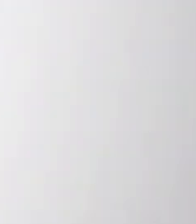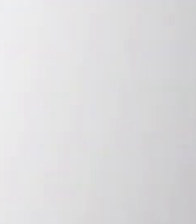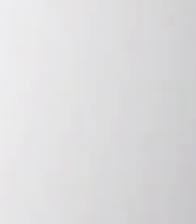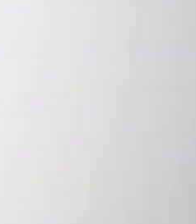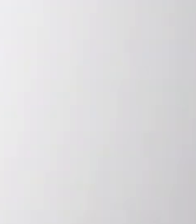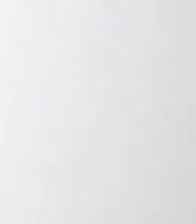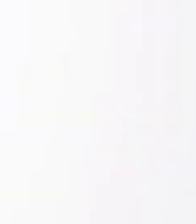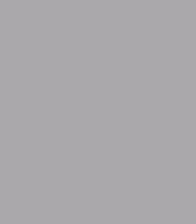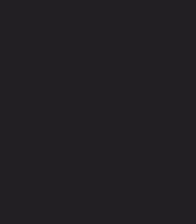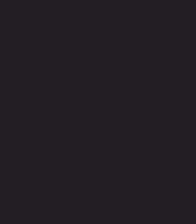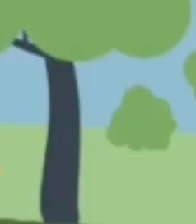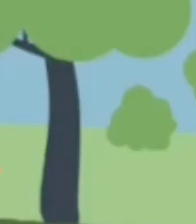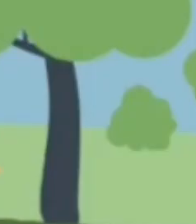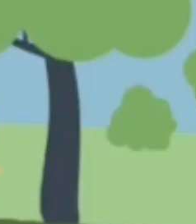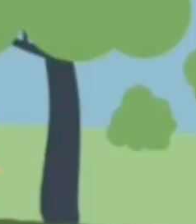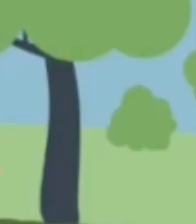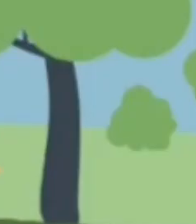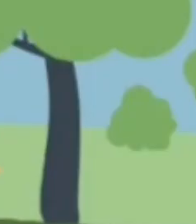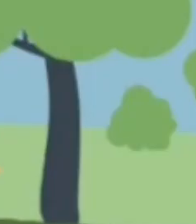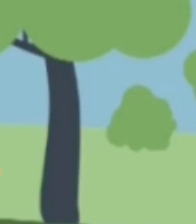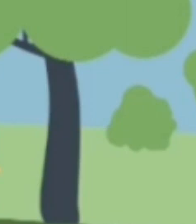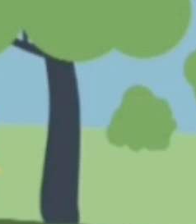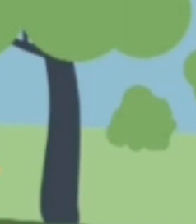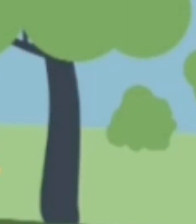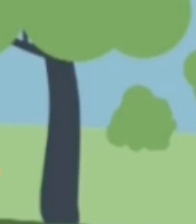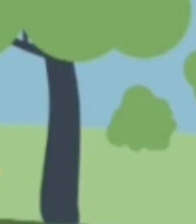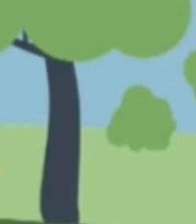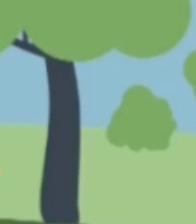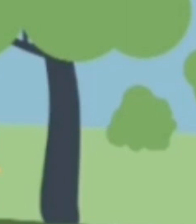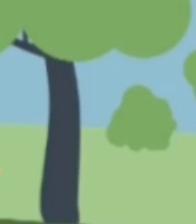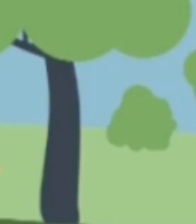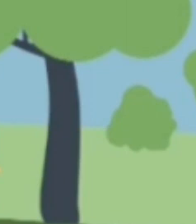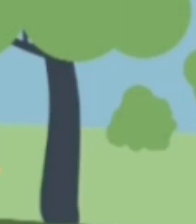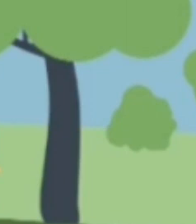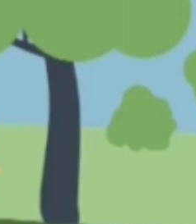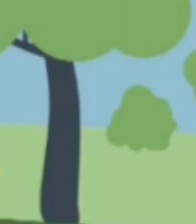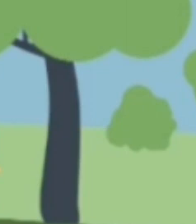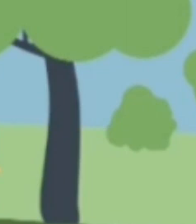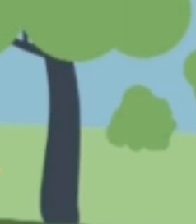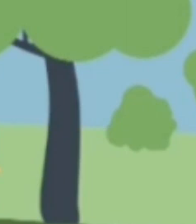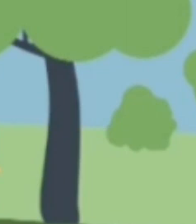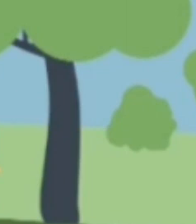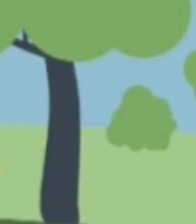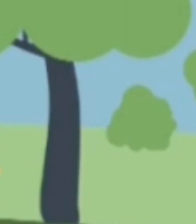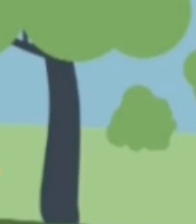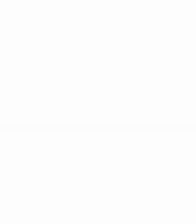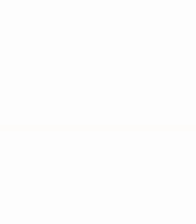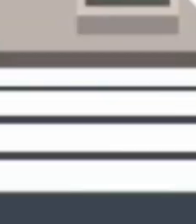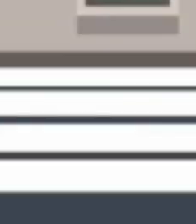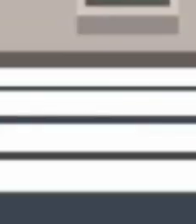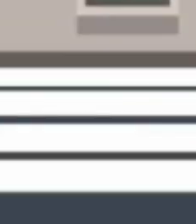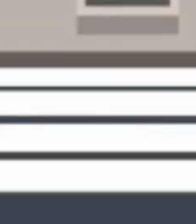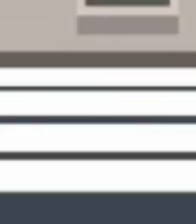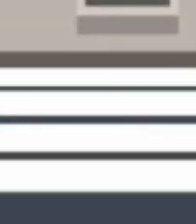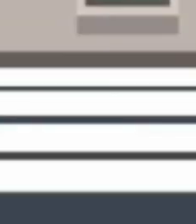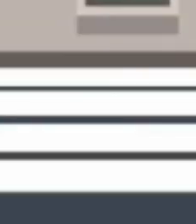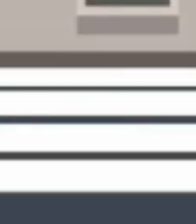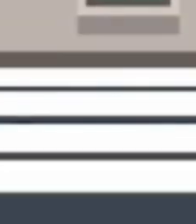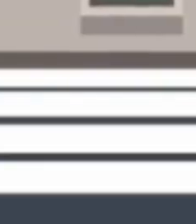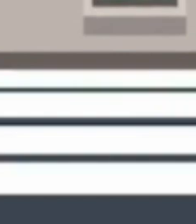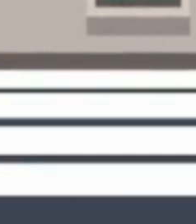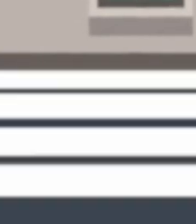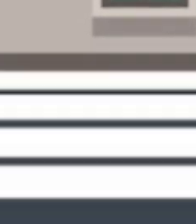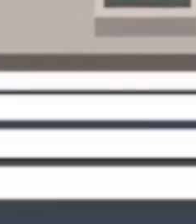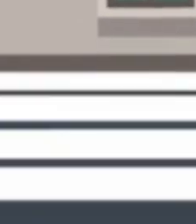Fondo Editorial. ¿Sabes que cambiar el país es posible y está en tus manos? Cada cinco años